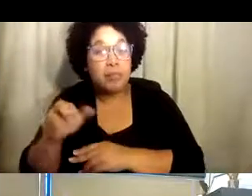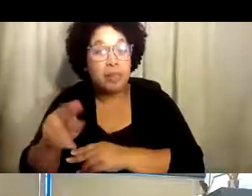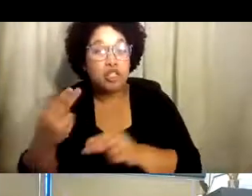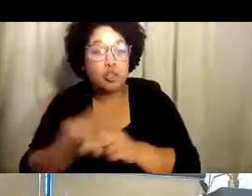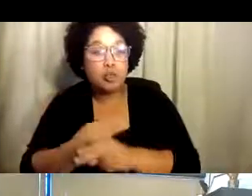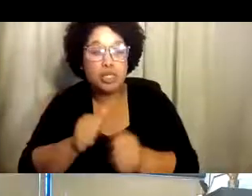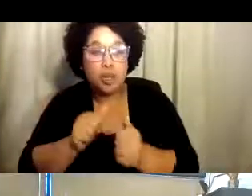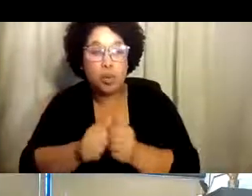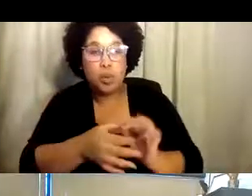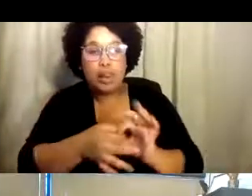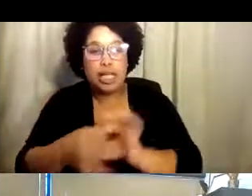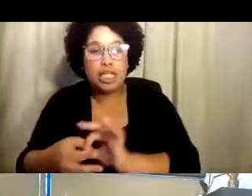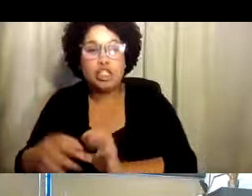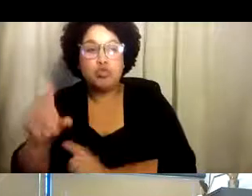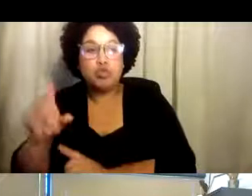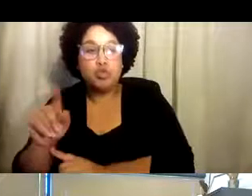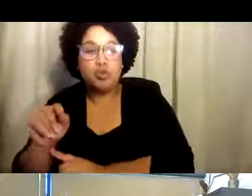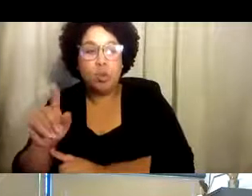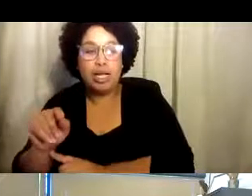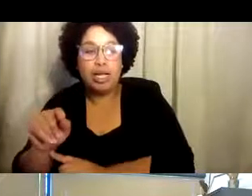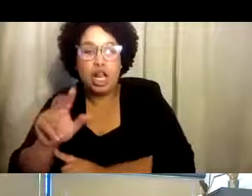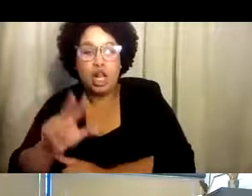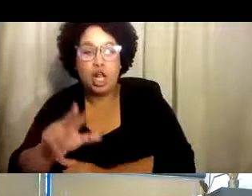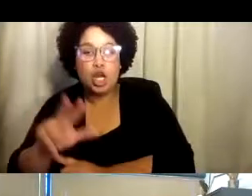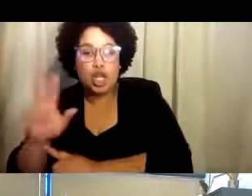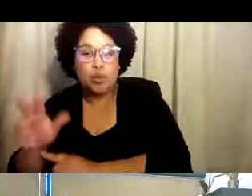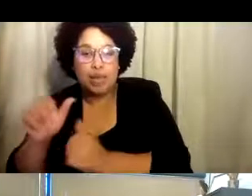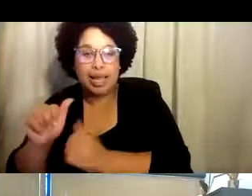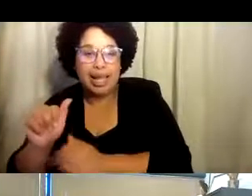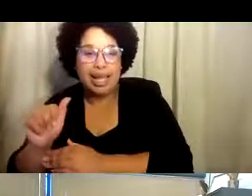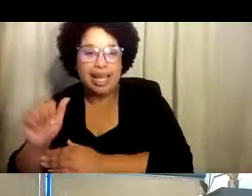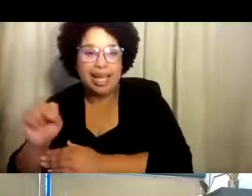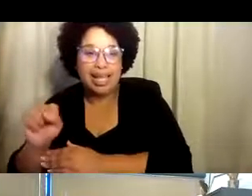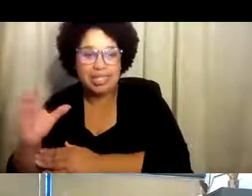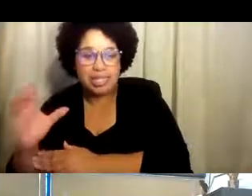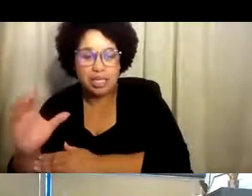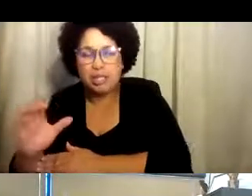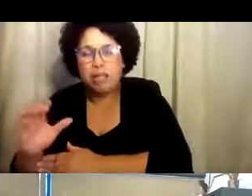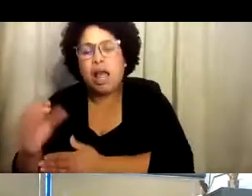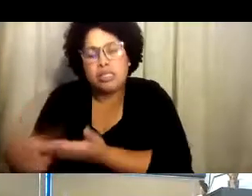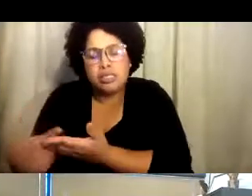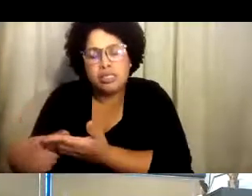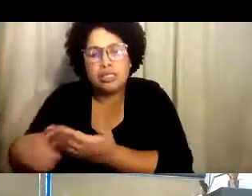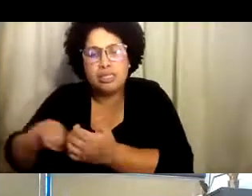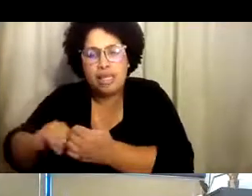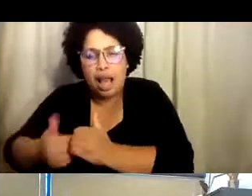usar en conjunto con el PEN 20-31-ASC, lo cual habla